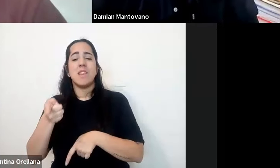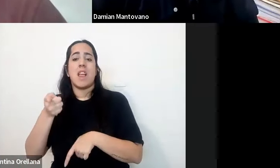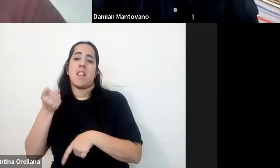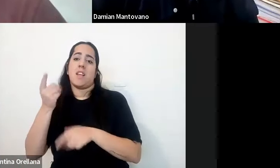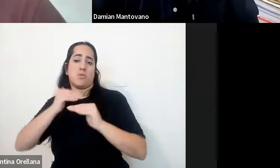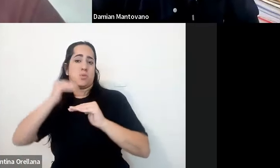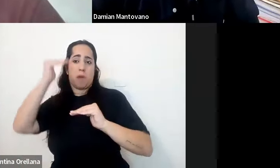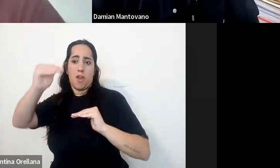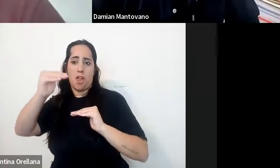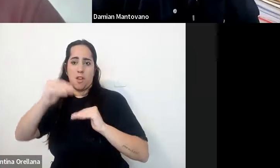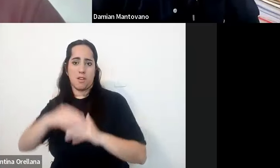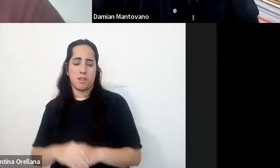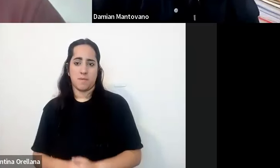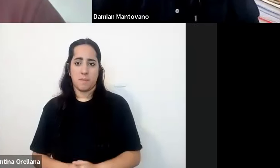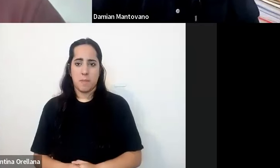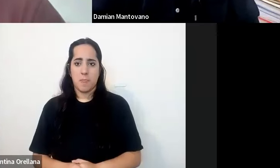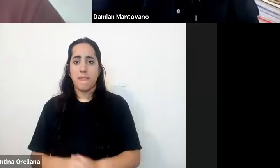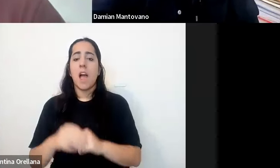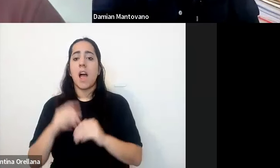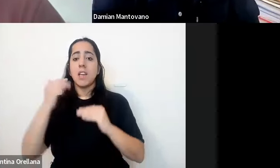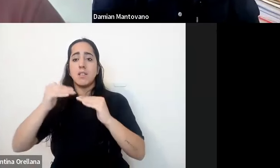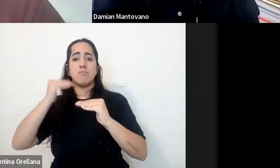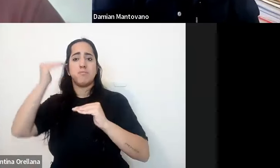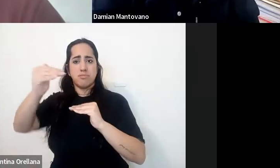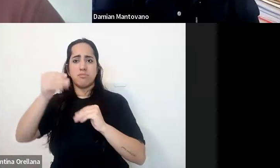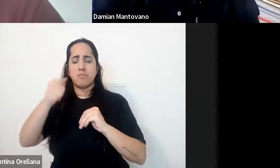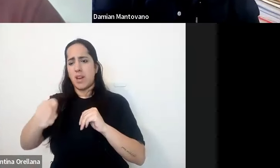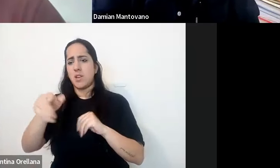es en el nivel superior en el nivel superior hay una fuerte selección